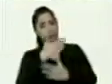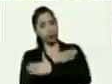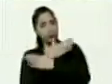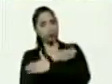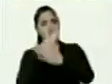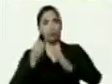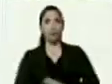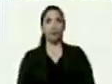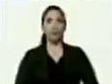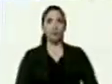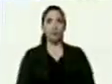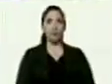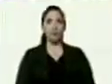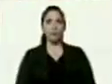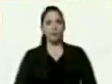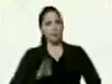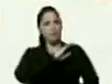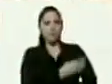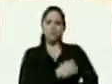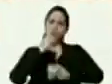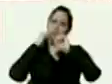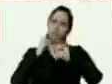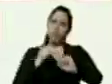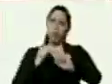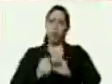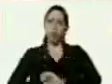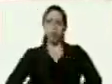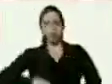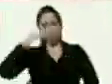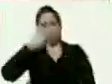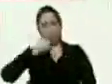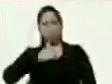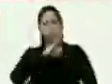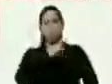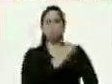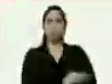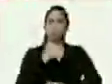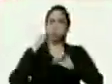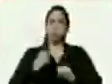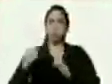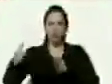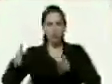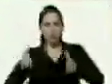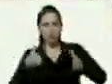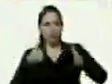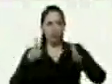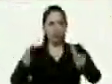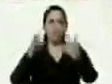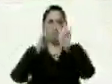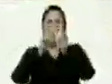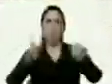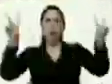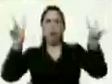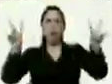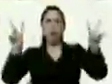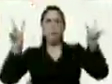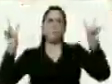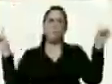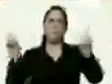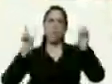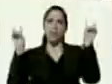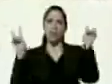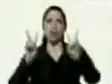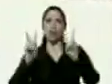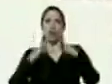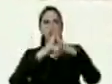por el temple por la firmeza por la fuerza de conducirnos en paz en victoria de